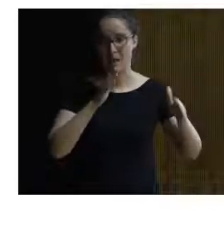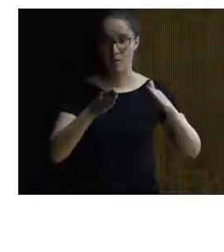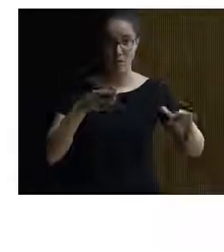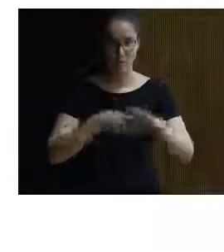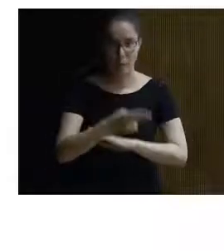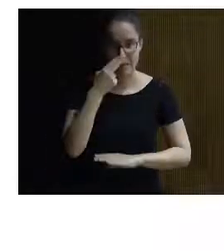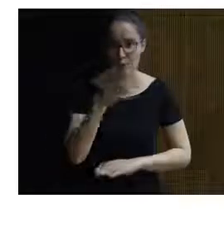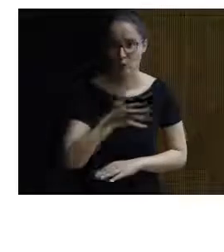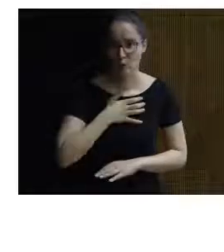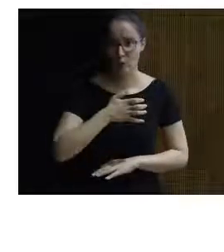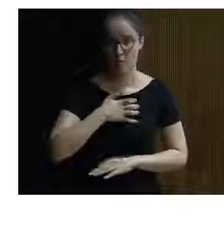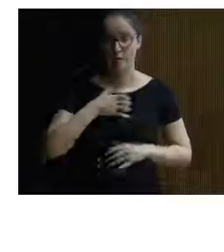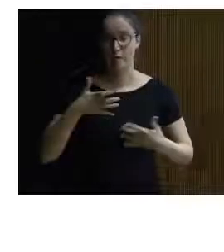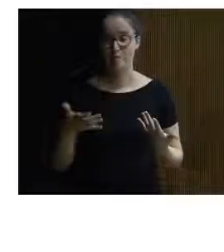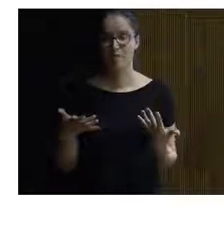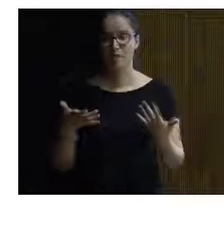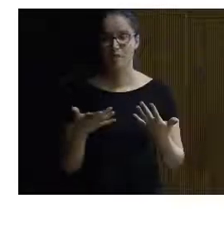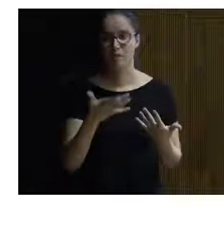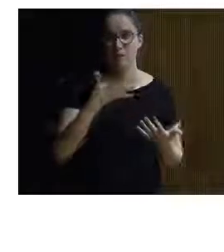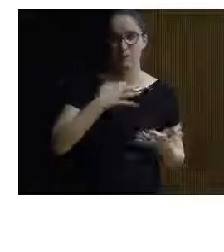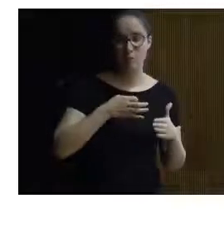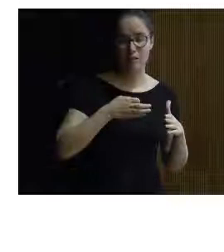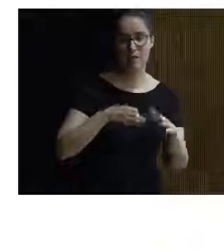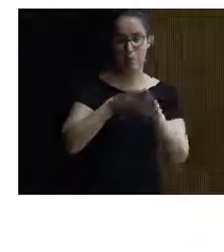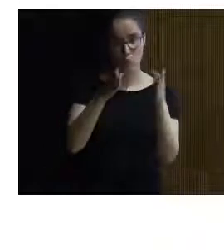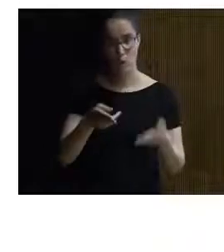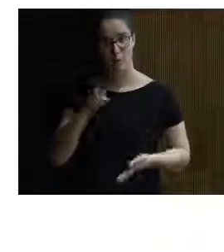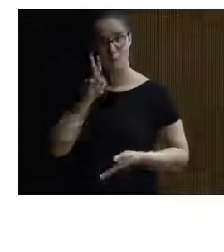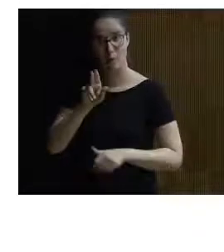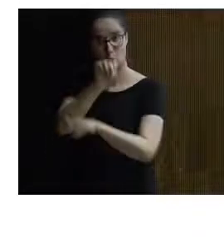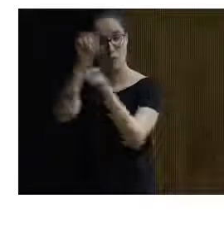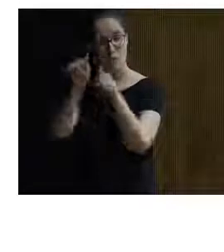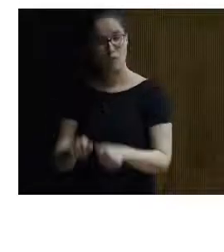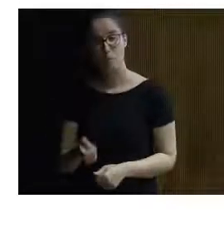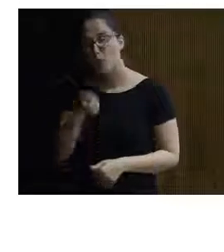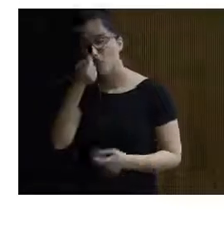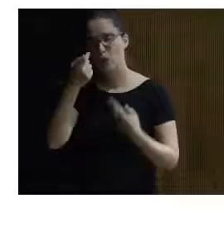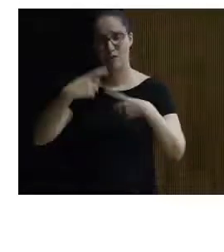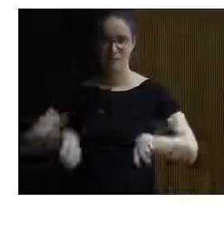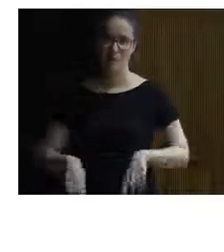visitarse pues se pueden ver las cuevas de una manera un poquito indistinta